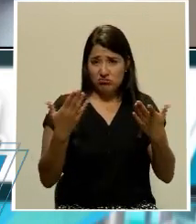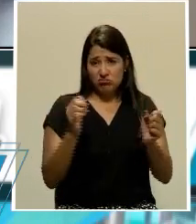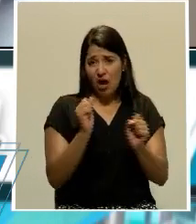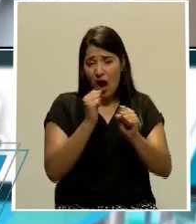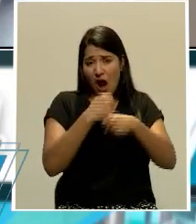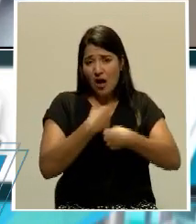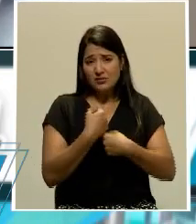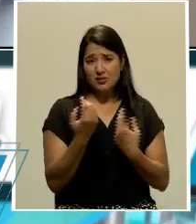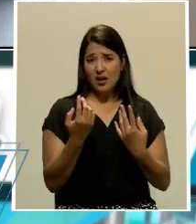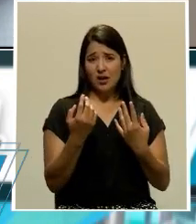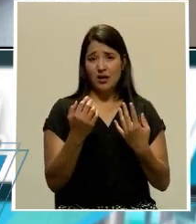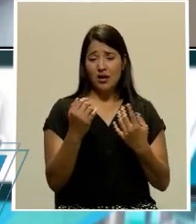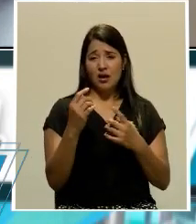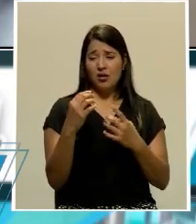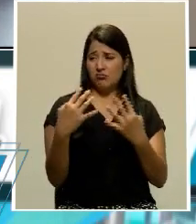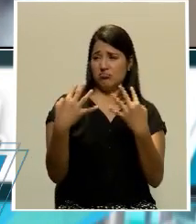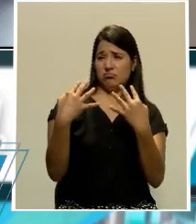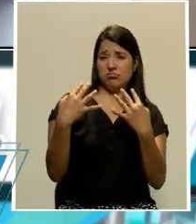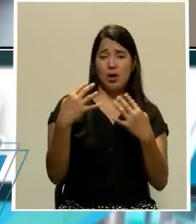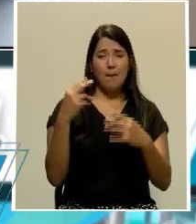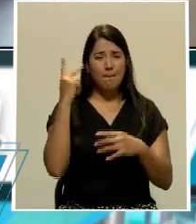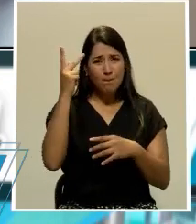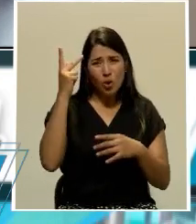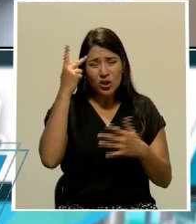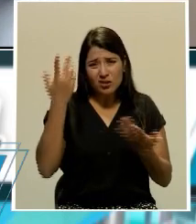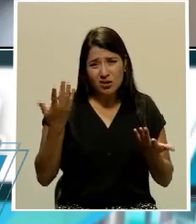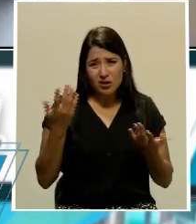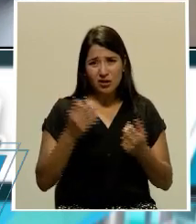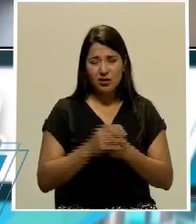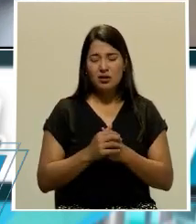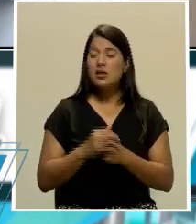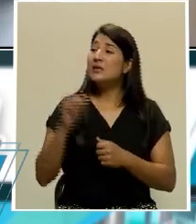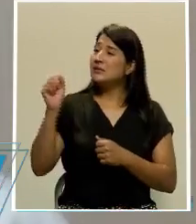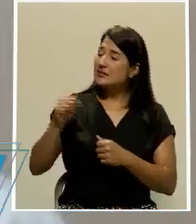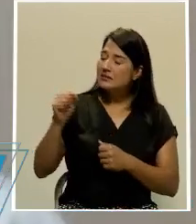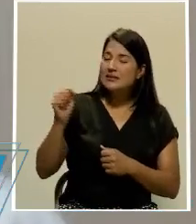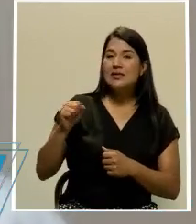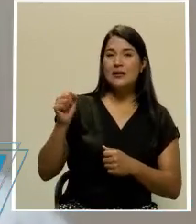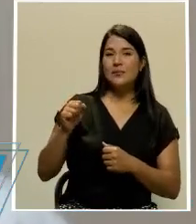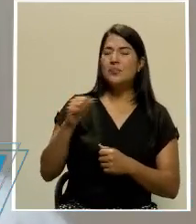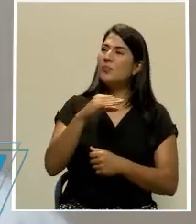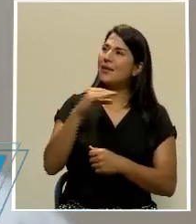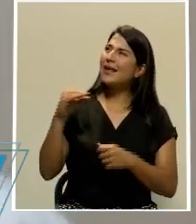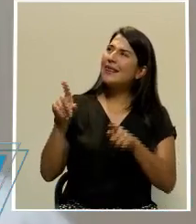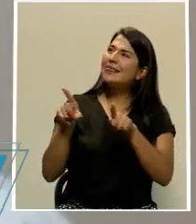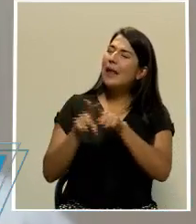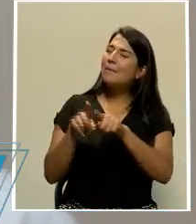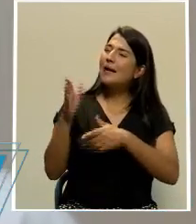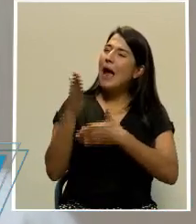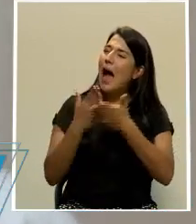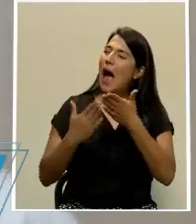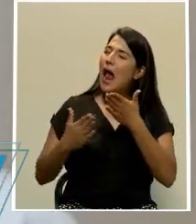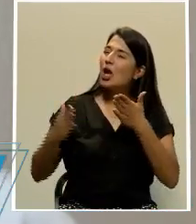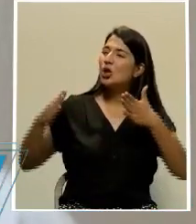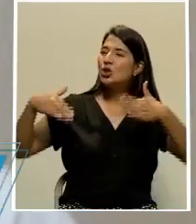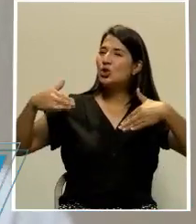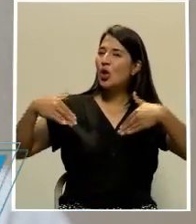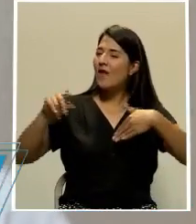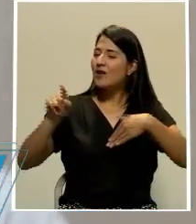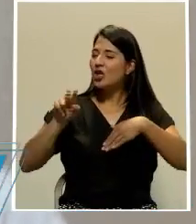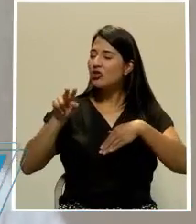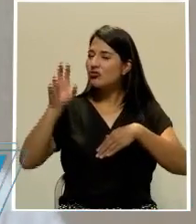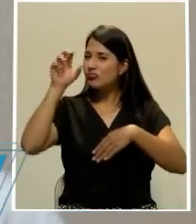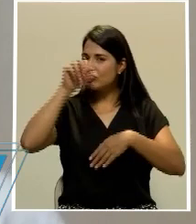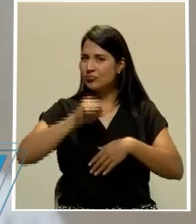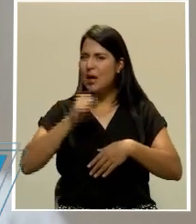muchas veces se estila. Y ahí hay una dimensión que es poco vista porque generalmente le tendemos a